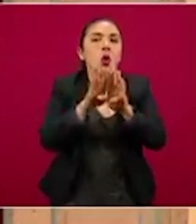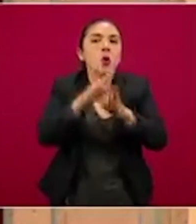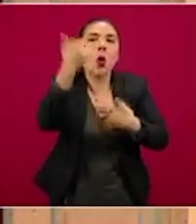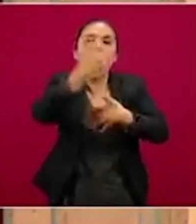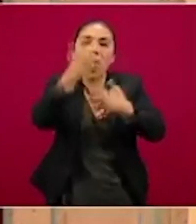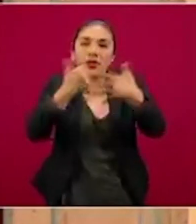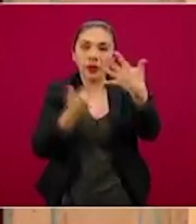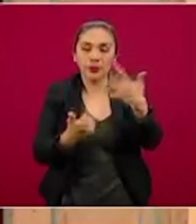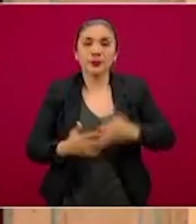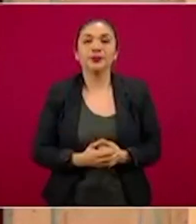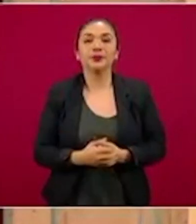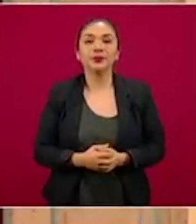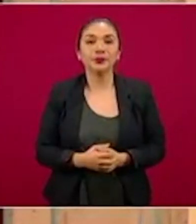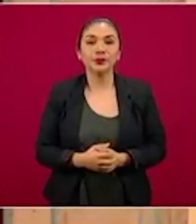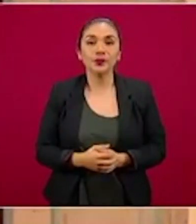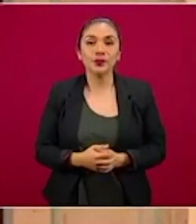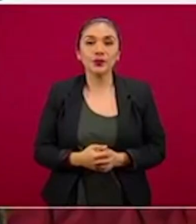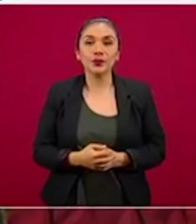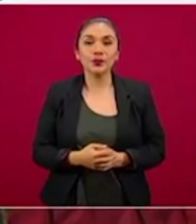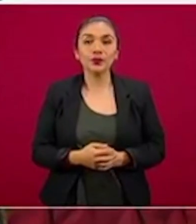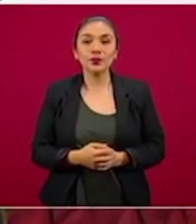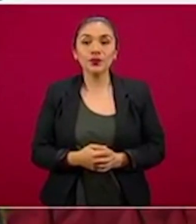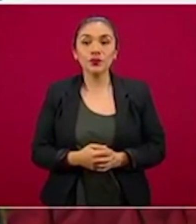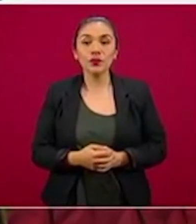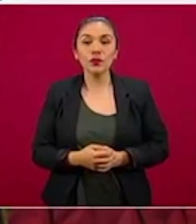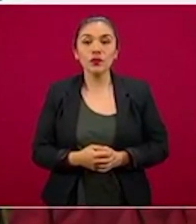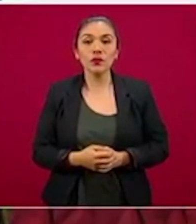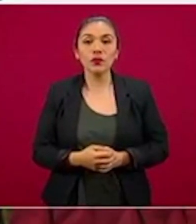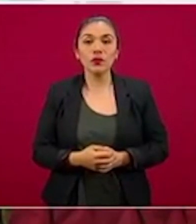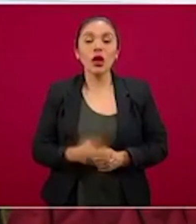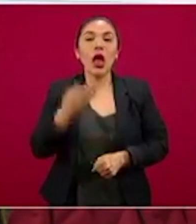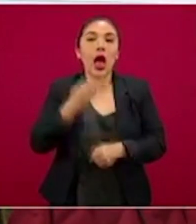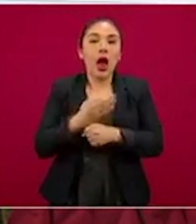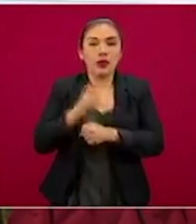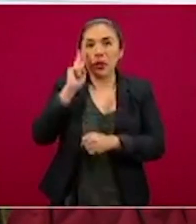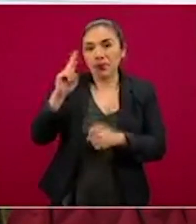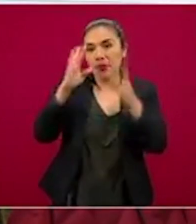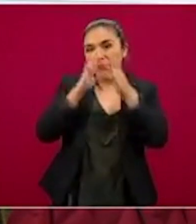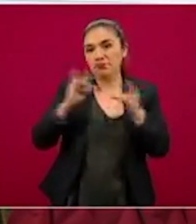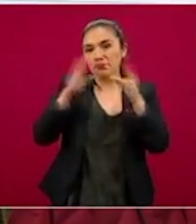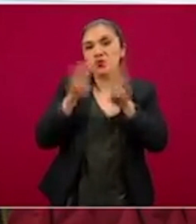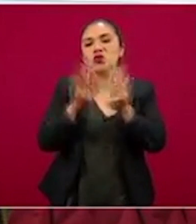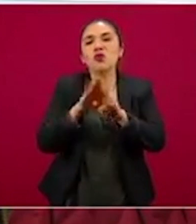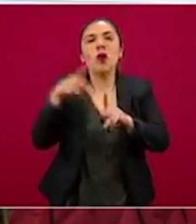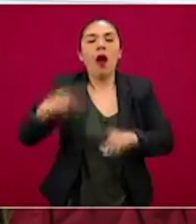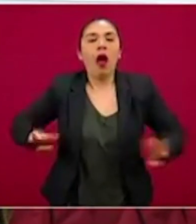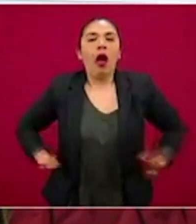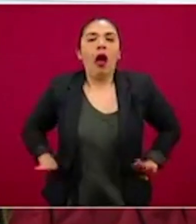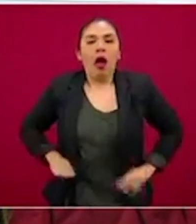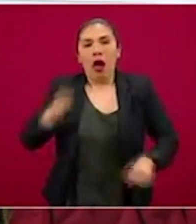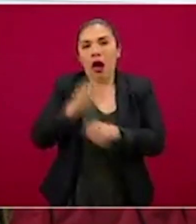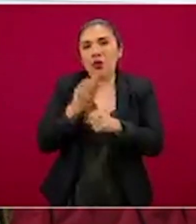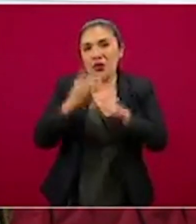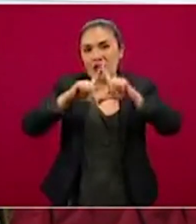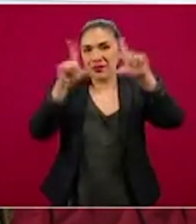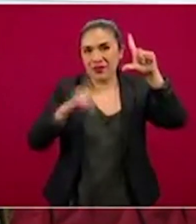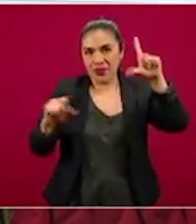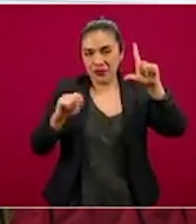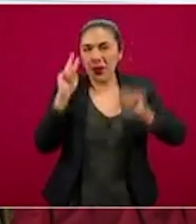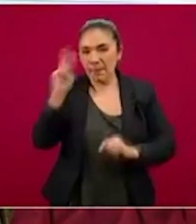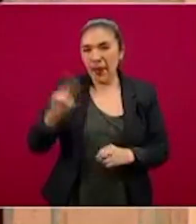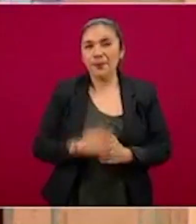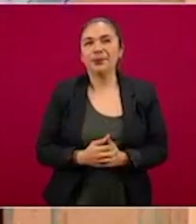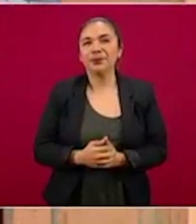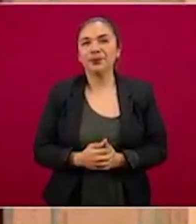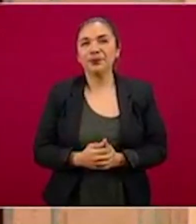horas, con lo que suman 901.268 casos confirmados acumulados. El director general de Epidemiología, José Luis